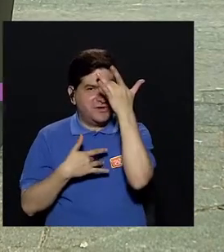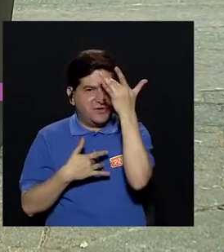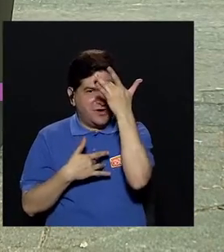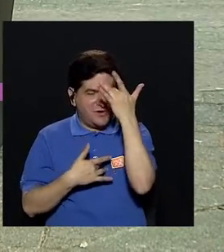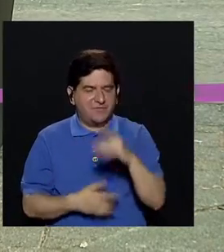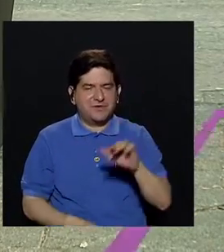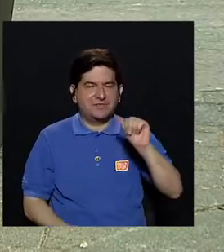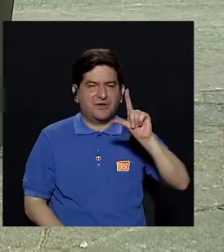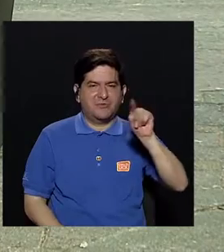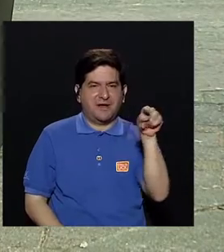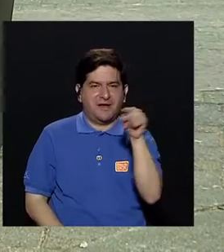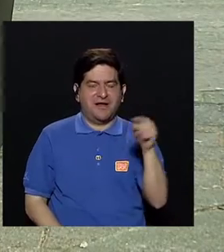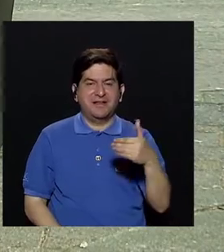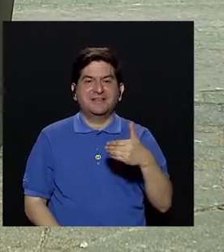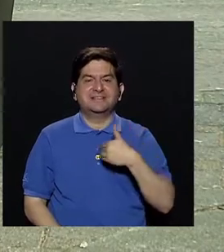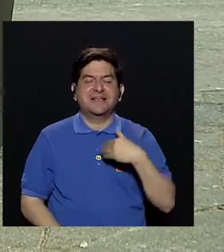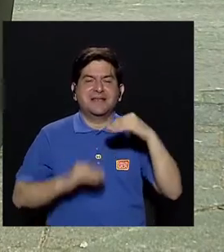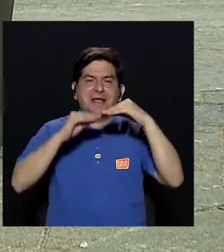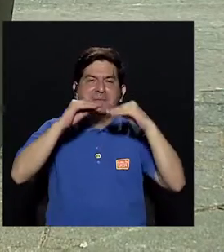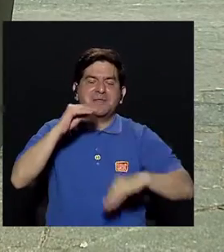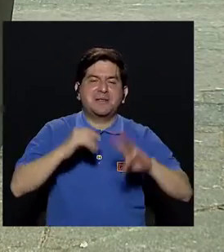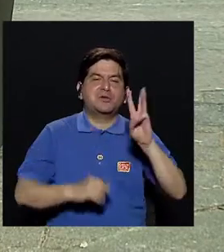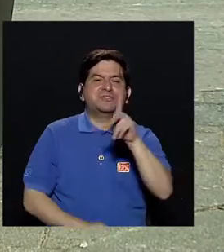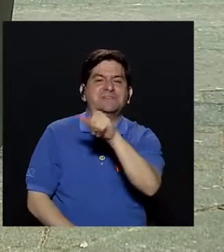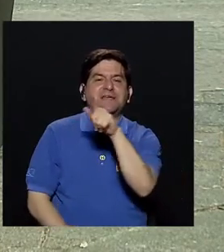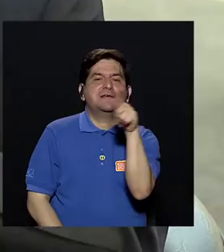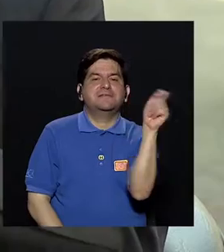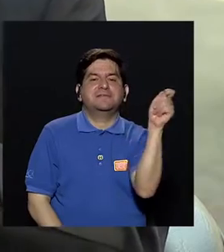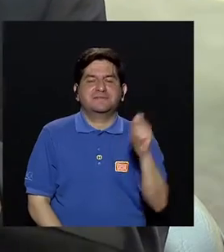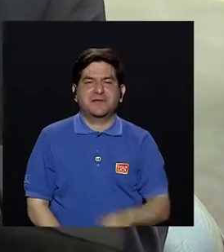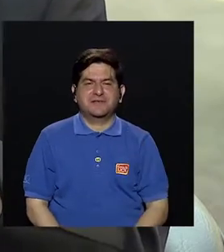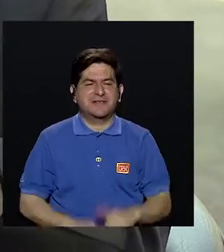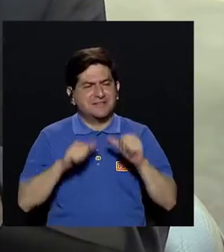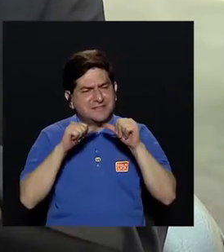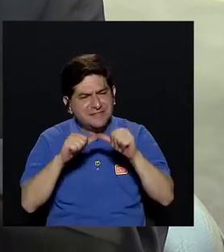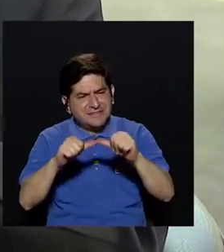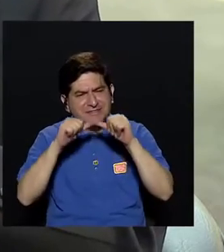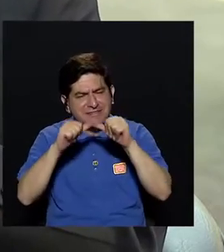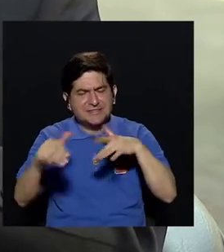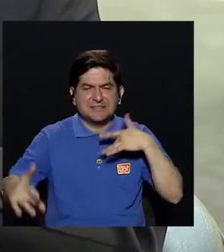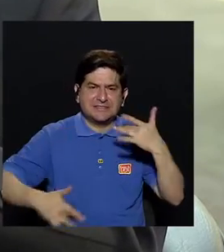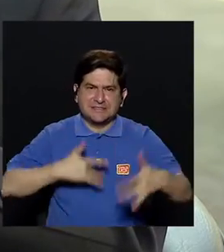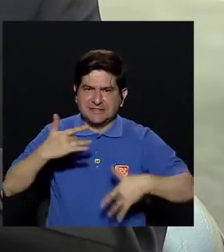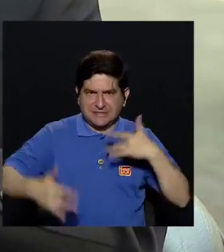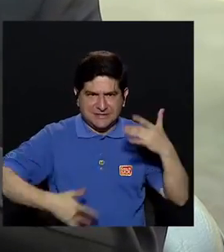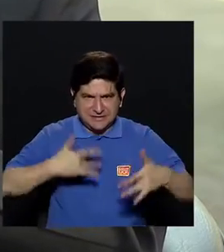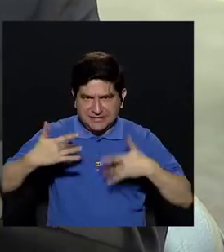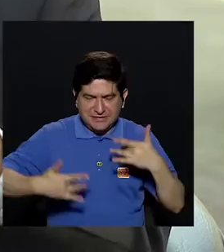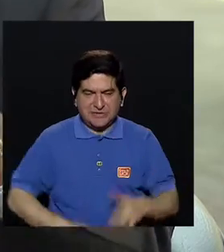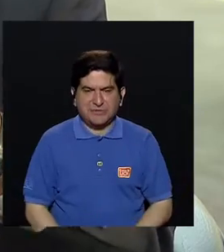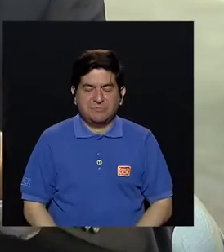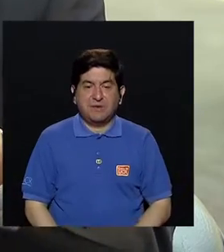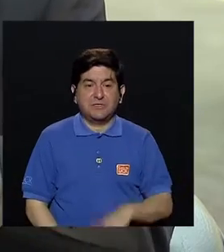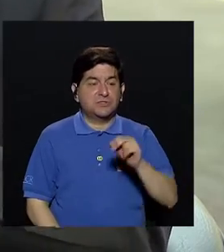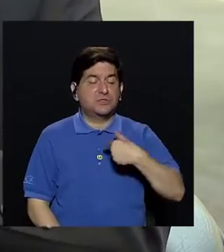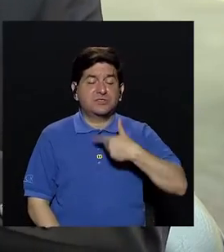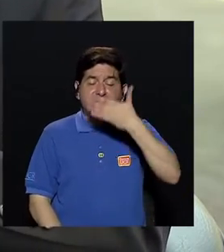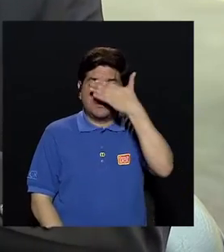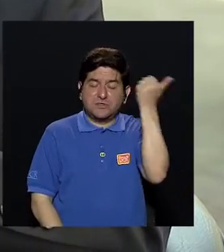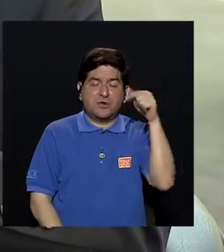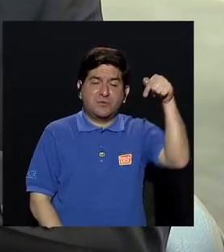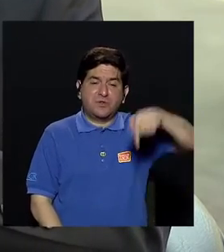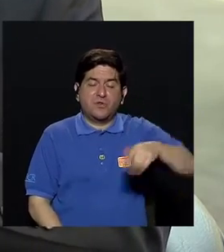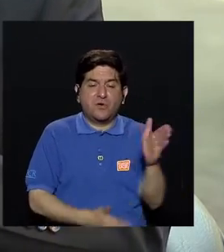enfermedad tipo Alzheimer debe tener al menos 6 meses de persistencia de los síntomas. No es que si a se me